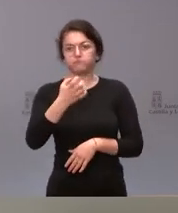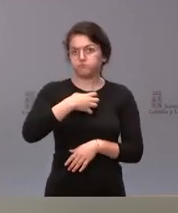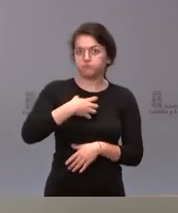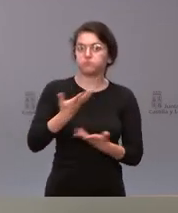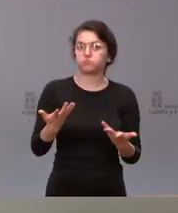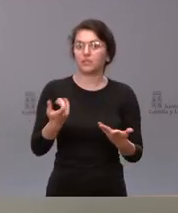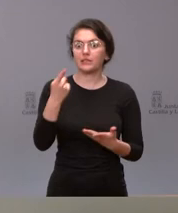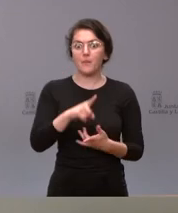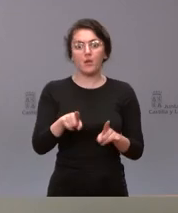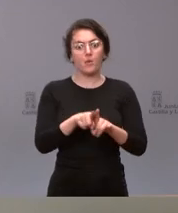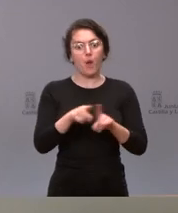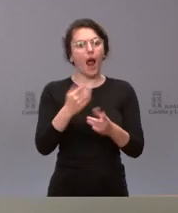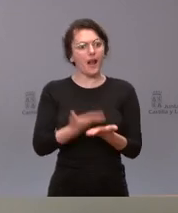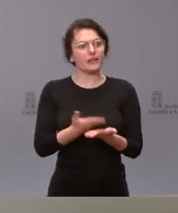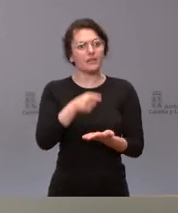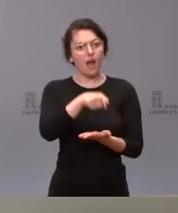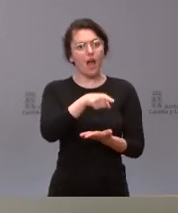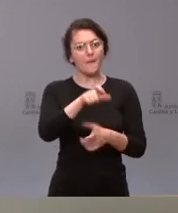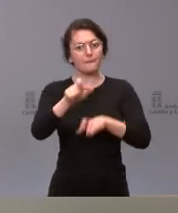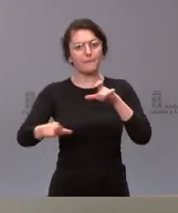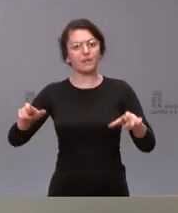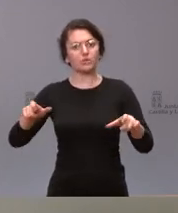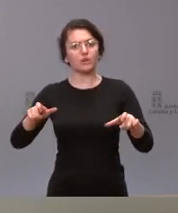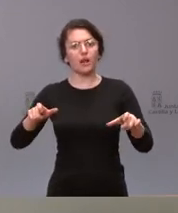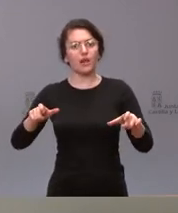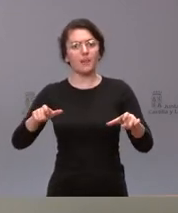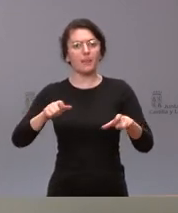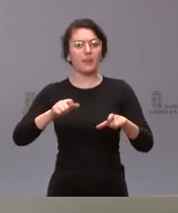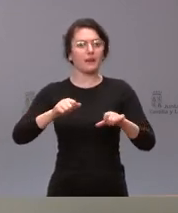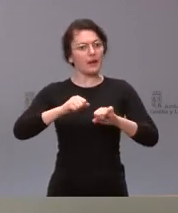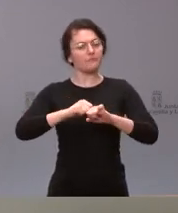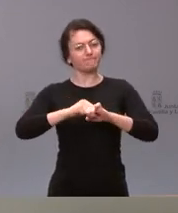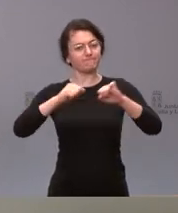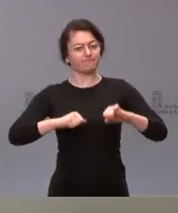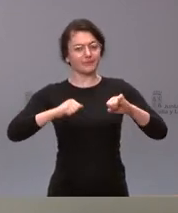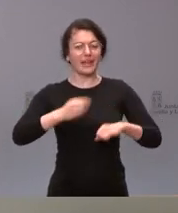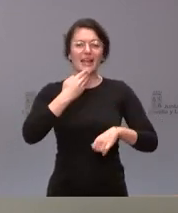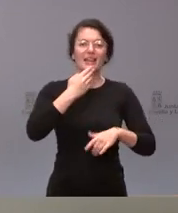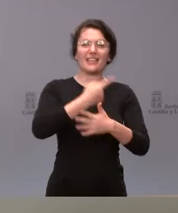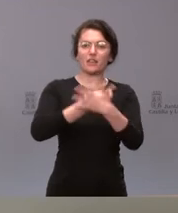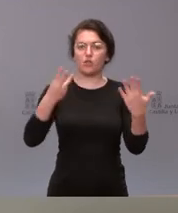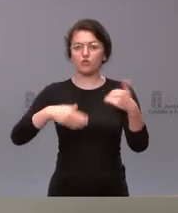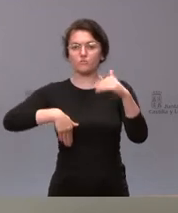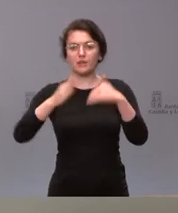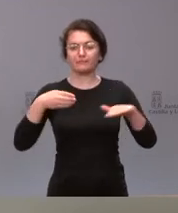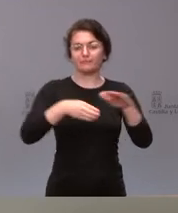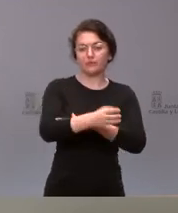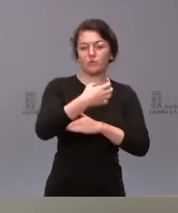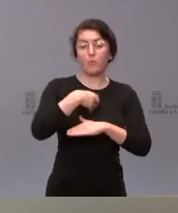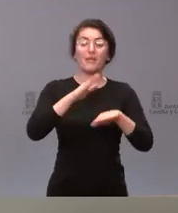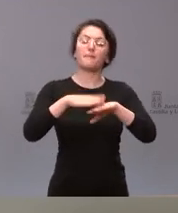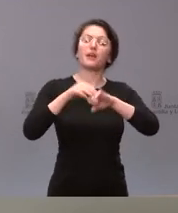garantizar que no van a estar allí pues personas mayores y por tanto desde ese punto de vista es una medida básicamente de protección